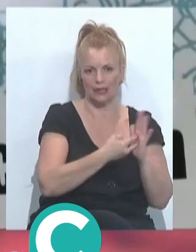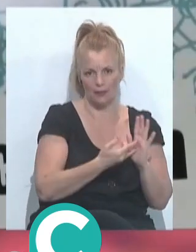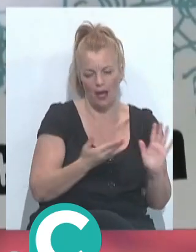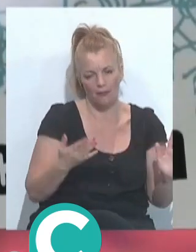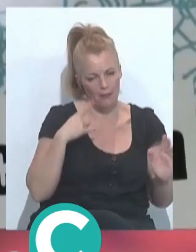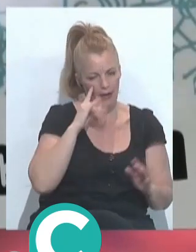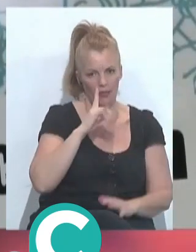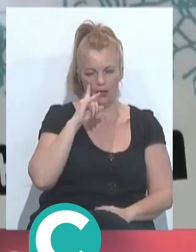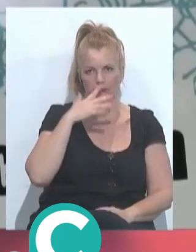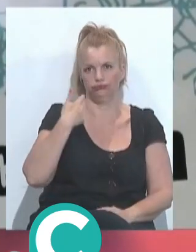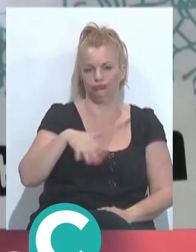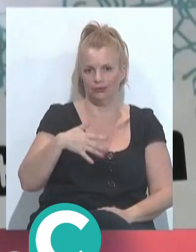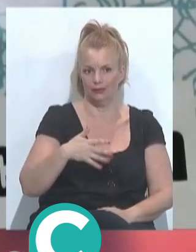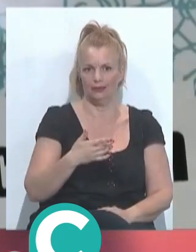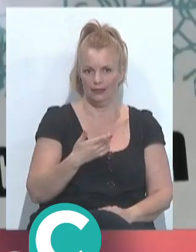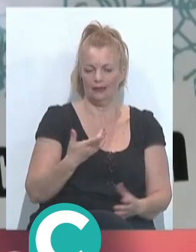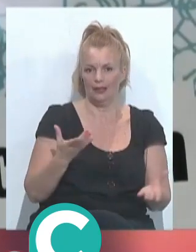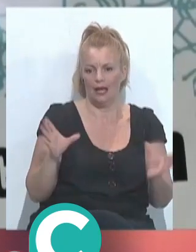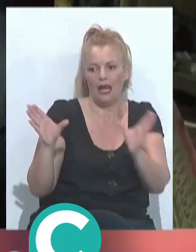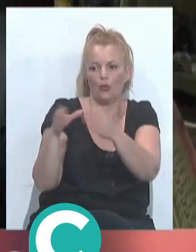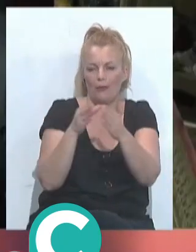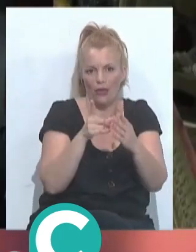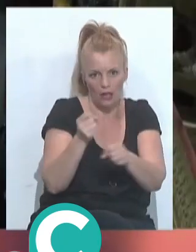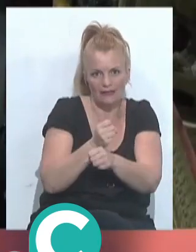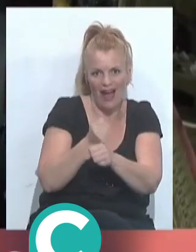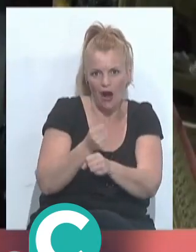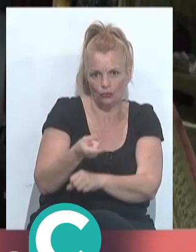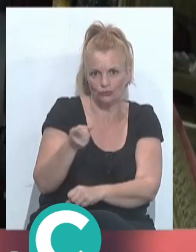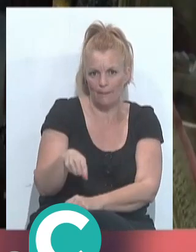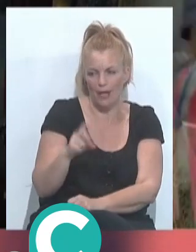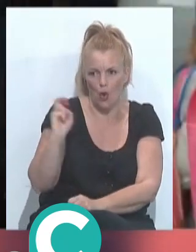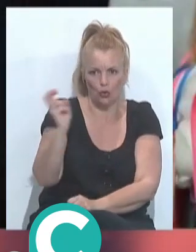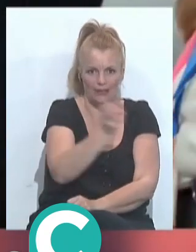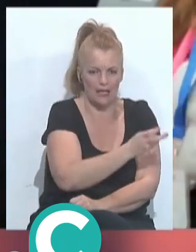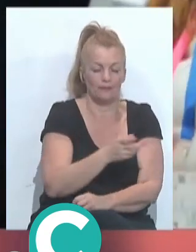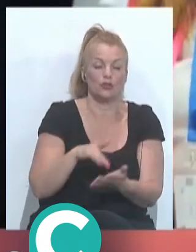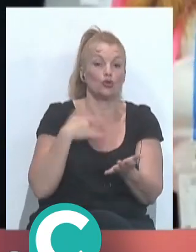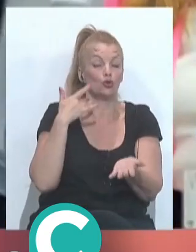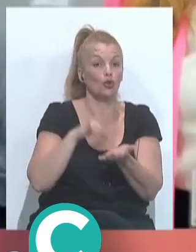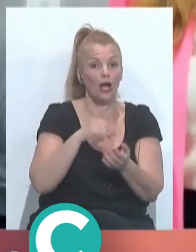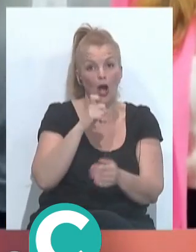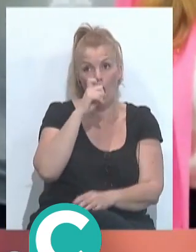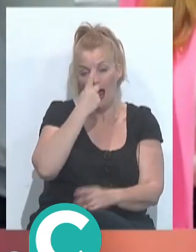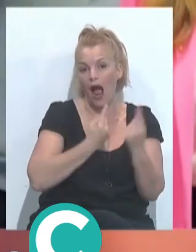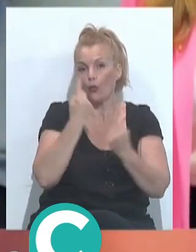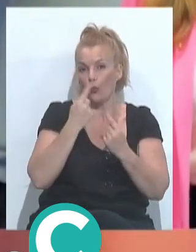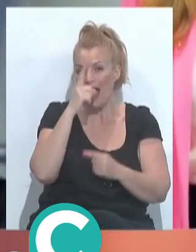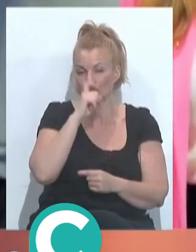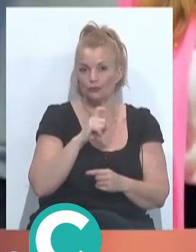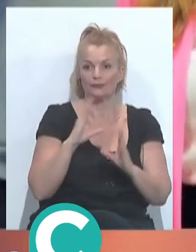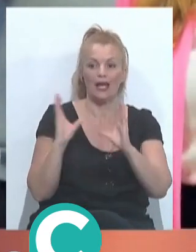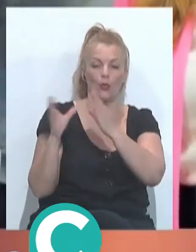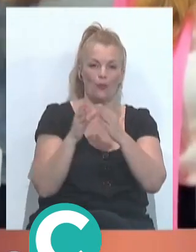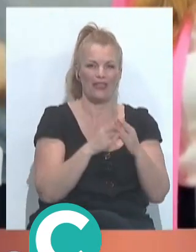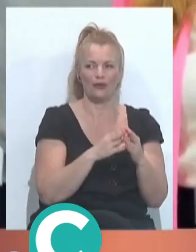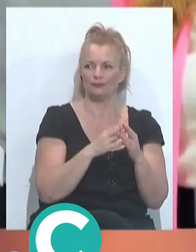todo el respeto a las agrupaciones grandes que son las que están ahí, pero algo que se la han ganado. Claro, pero es verdad que también me ha pasado en algún año donde ha habido agrupaciones de las que,